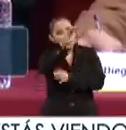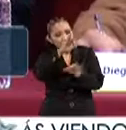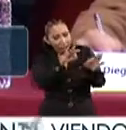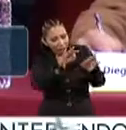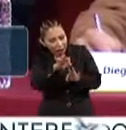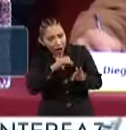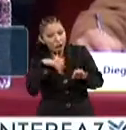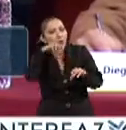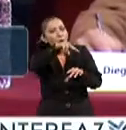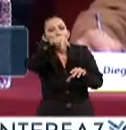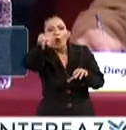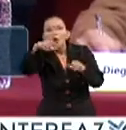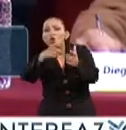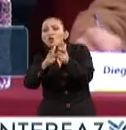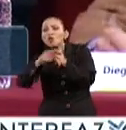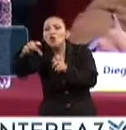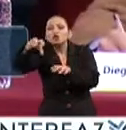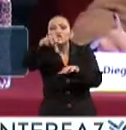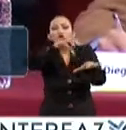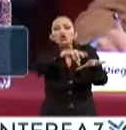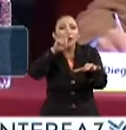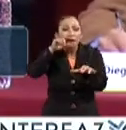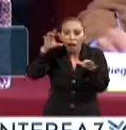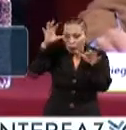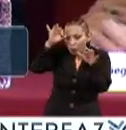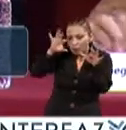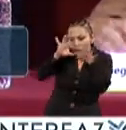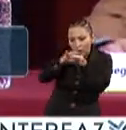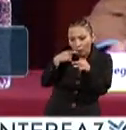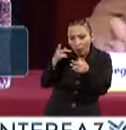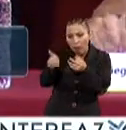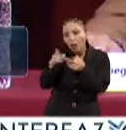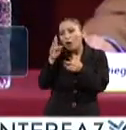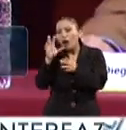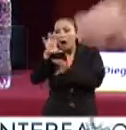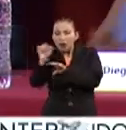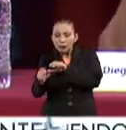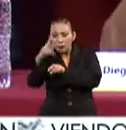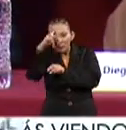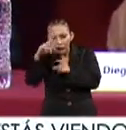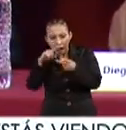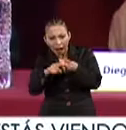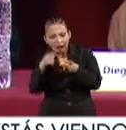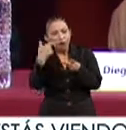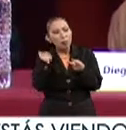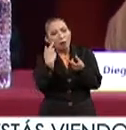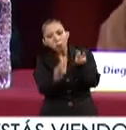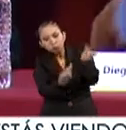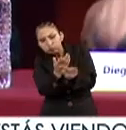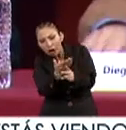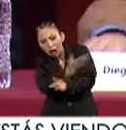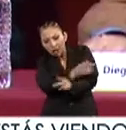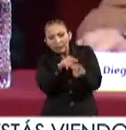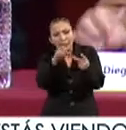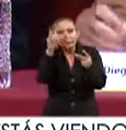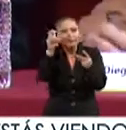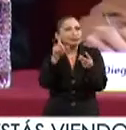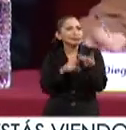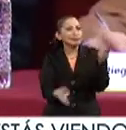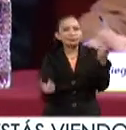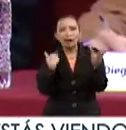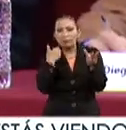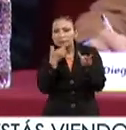etnográfico hemos podido incidir en agendas comunes en materia de afromexicanos en materia de consulta previa en cuestiones